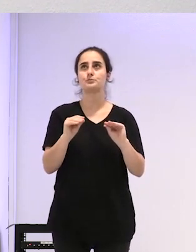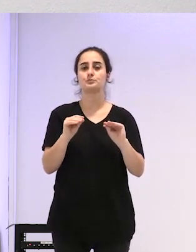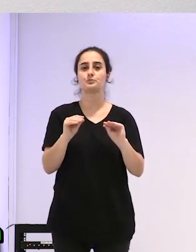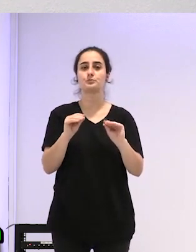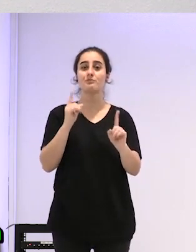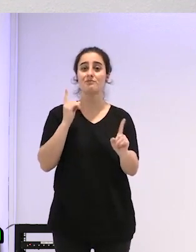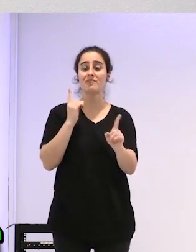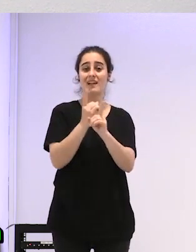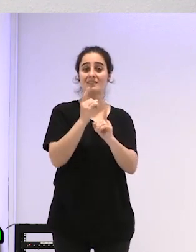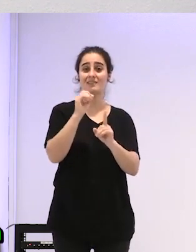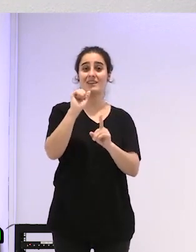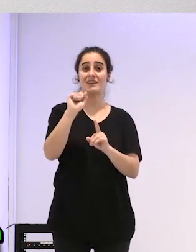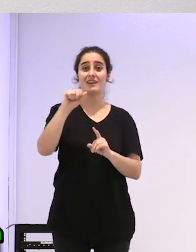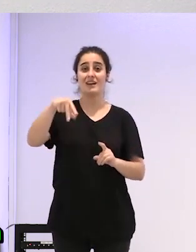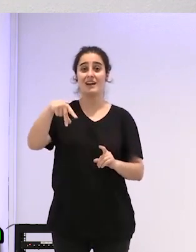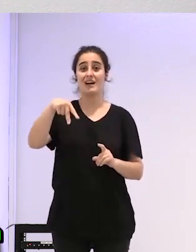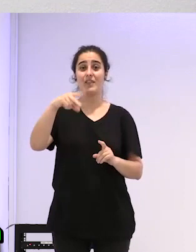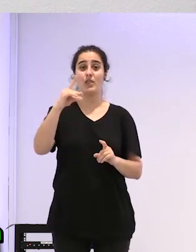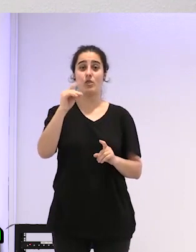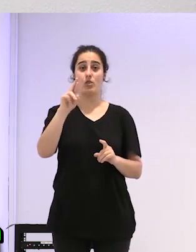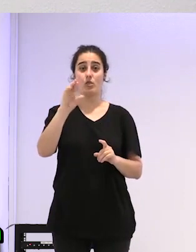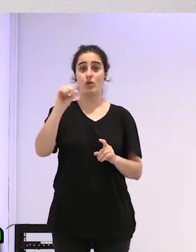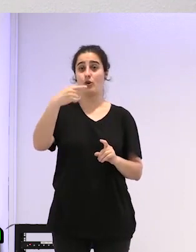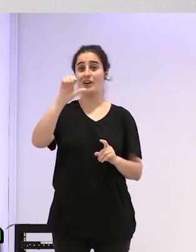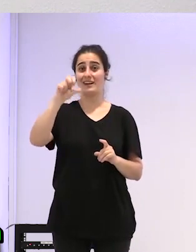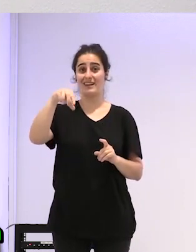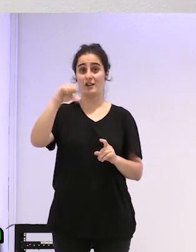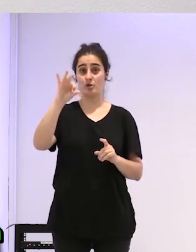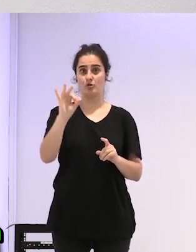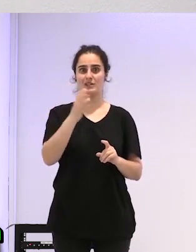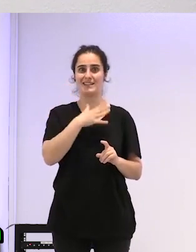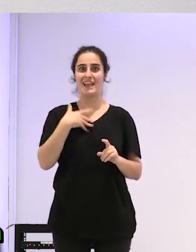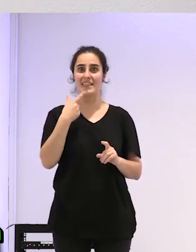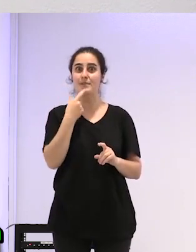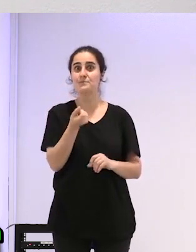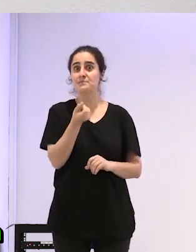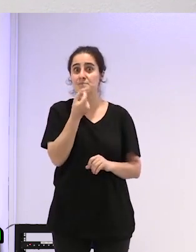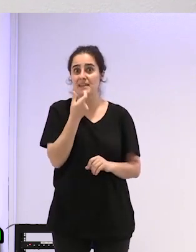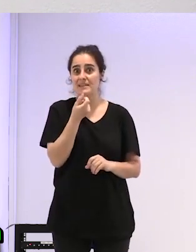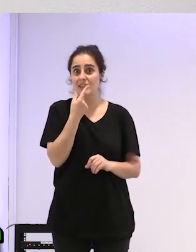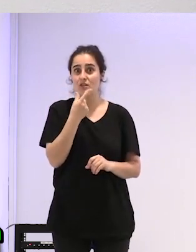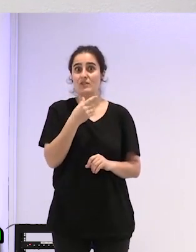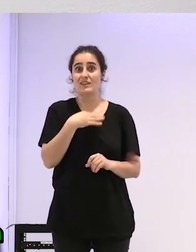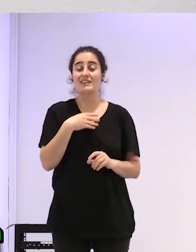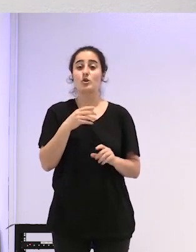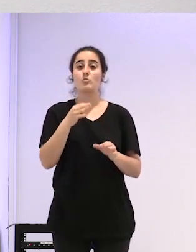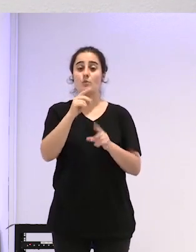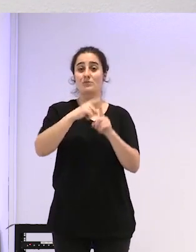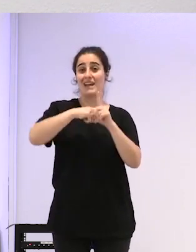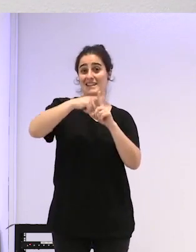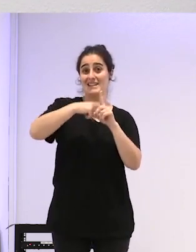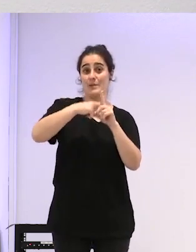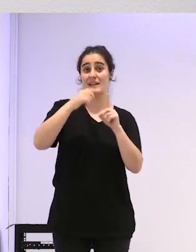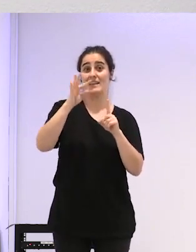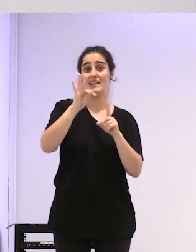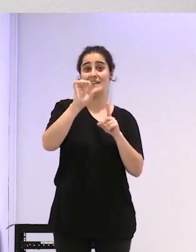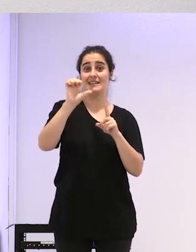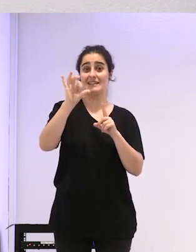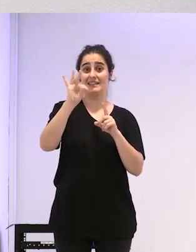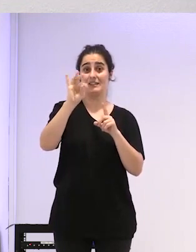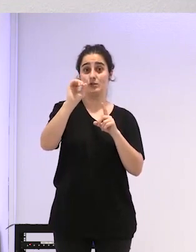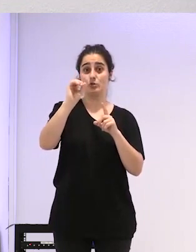antiandrógenos o sea medicaciones que lo que hacen es bajar el nivel de testosterona que ya como es